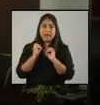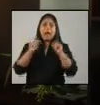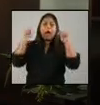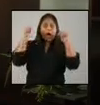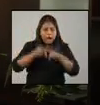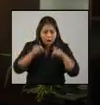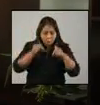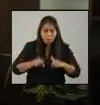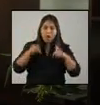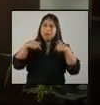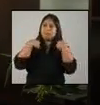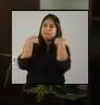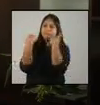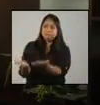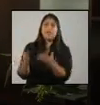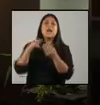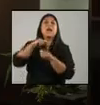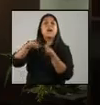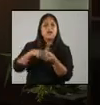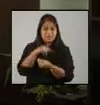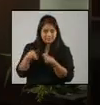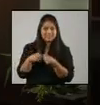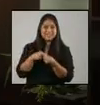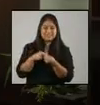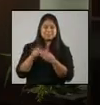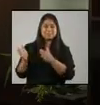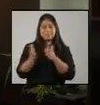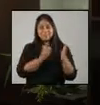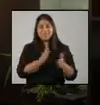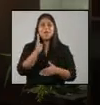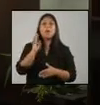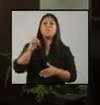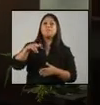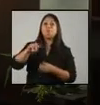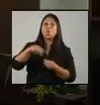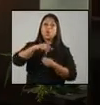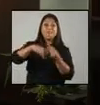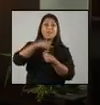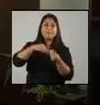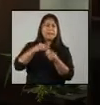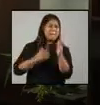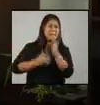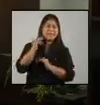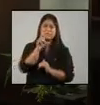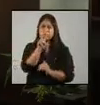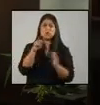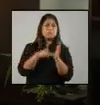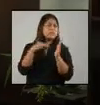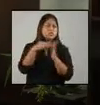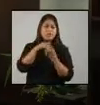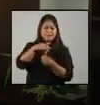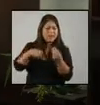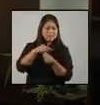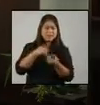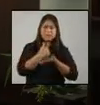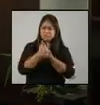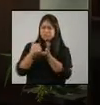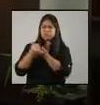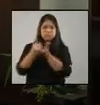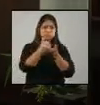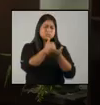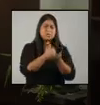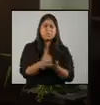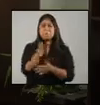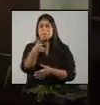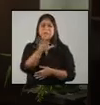a su familia. Con el Bono Familia, estamos apoyando a más de 2 millones de familias. Eso es alrededor de